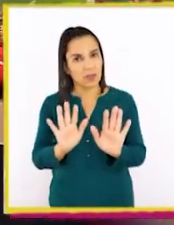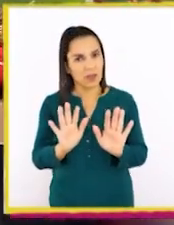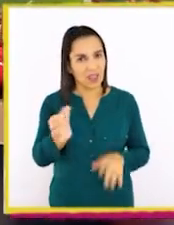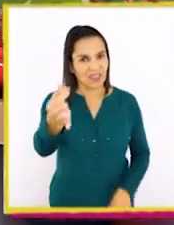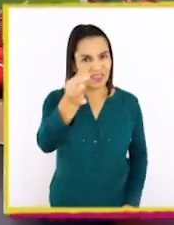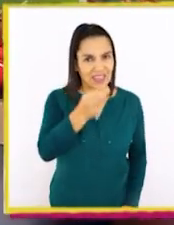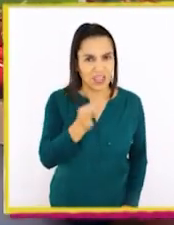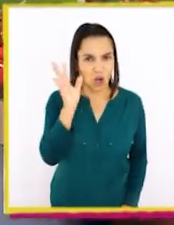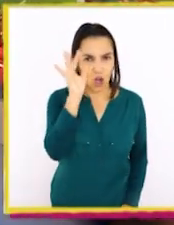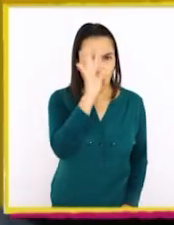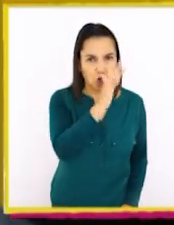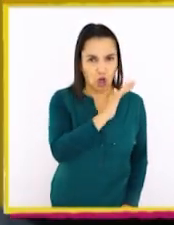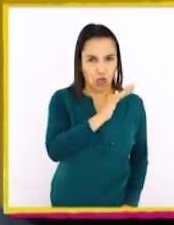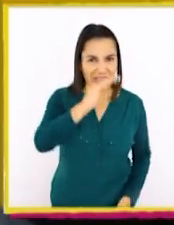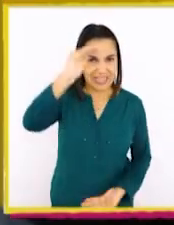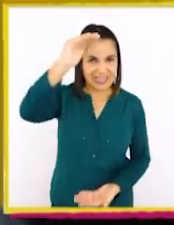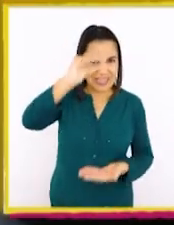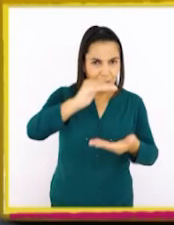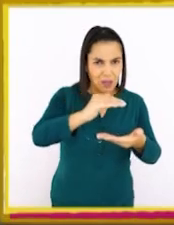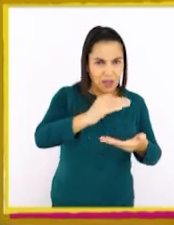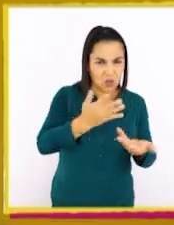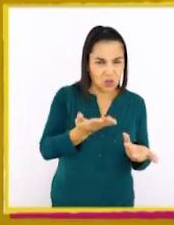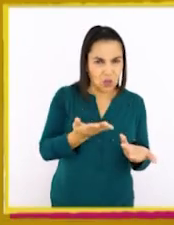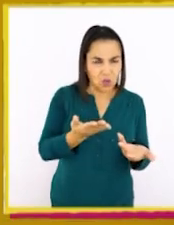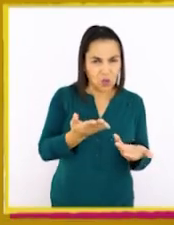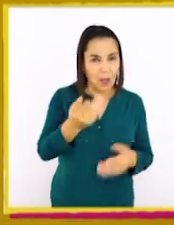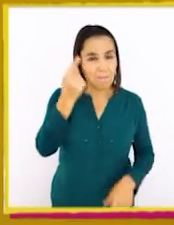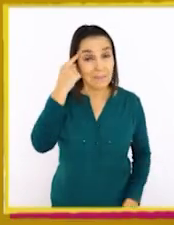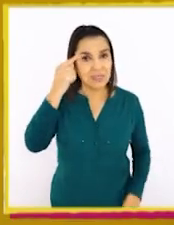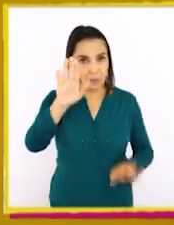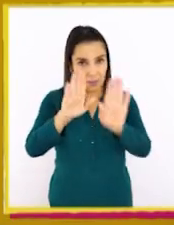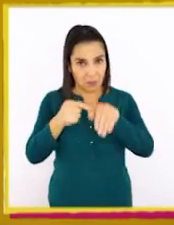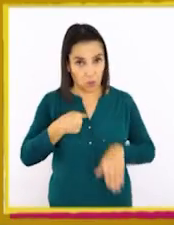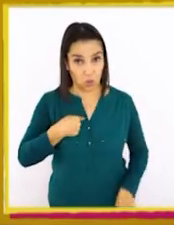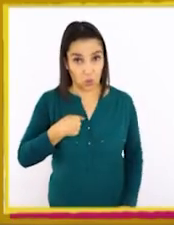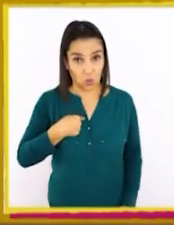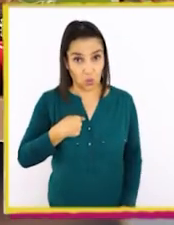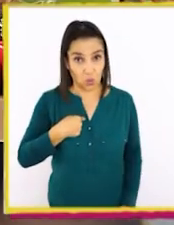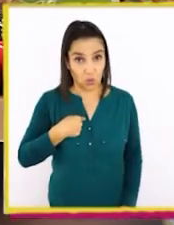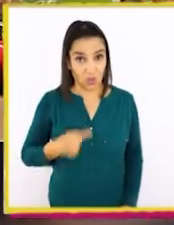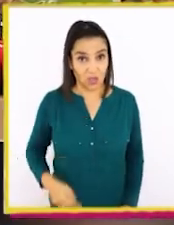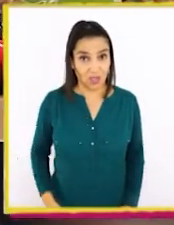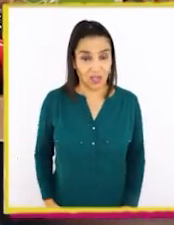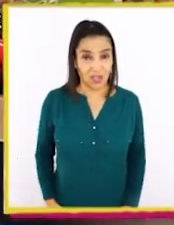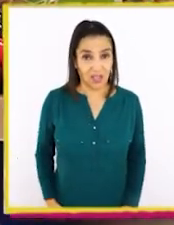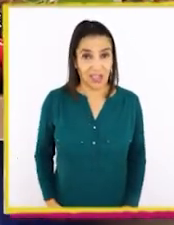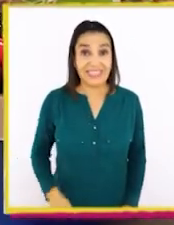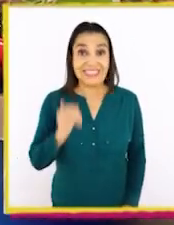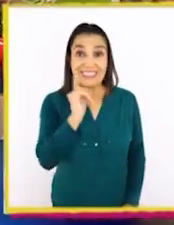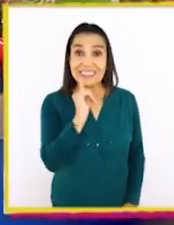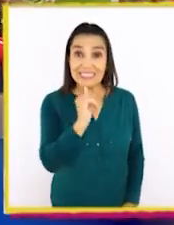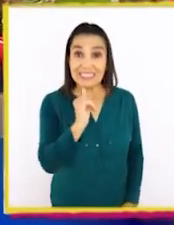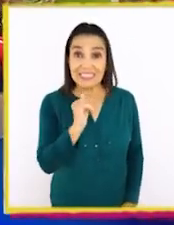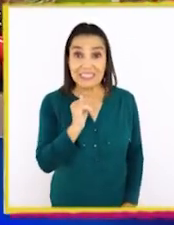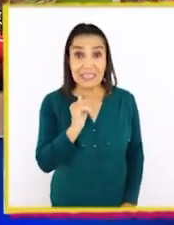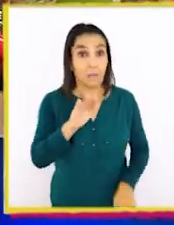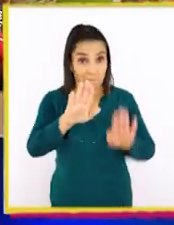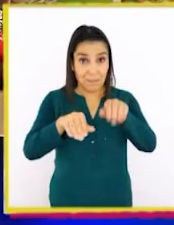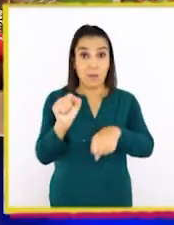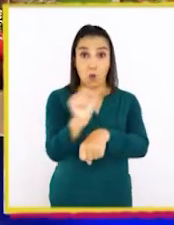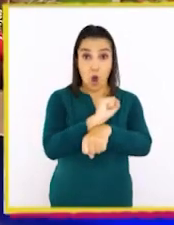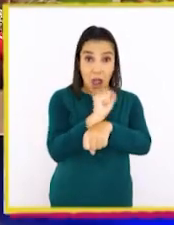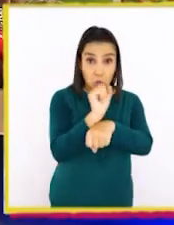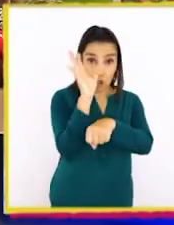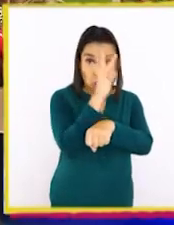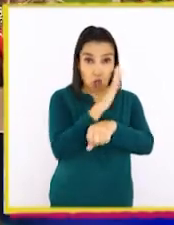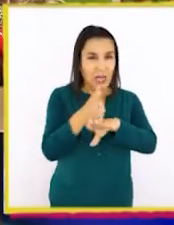¿Dijeron colores y tamaños? ¿Están pensando lo mismo que yo? ¡Sí! Al igual que los autos de